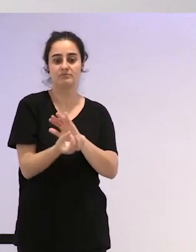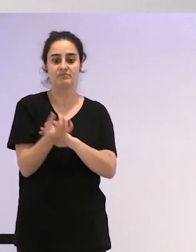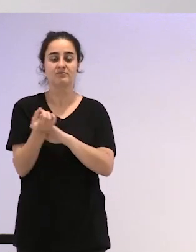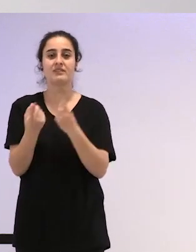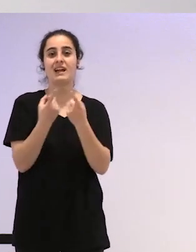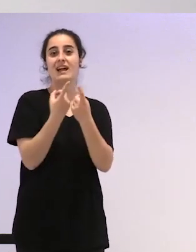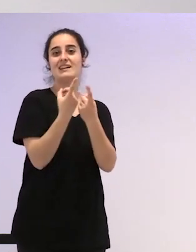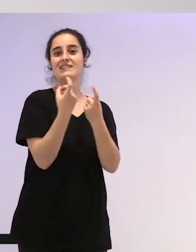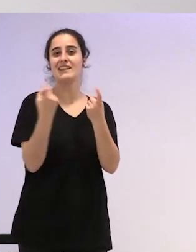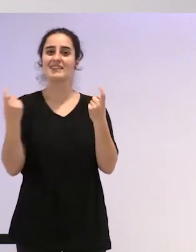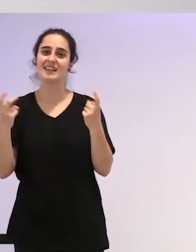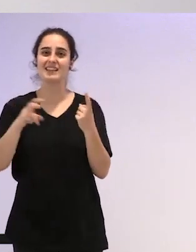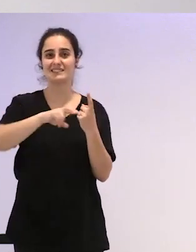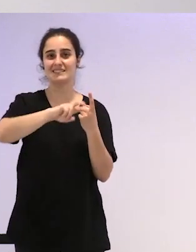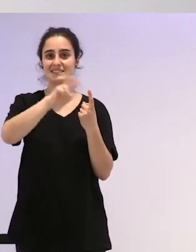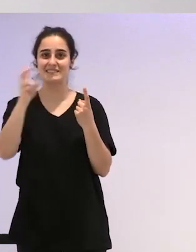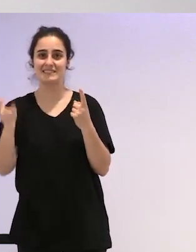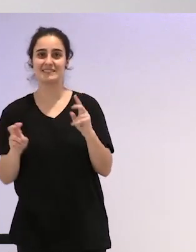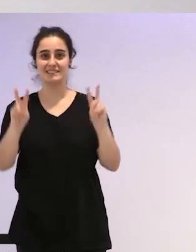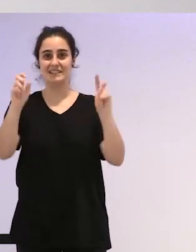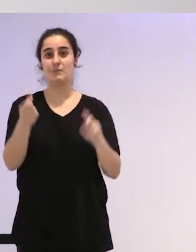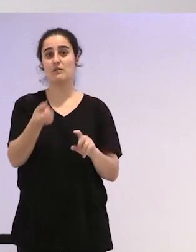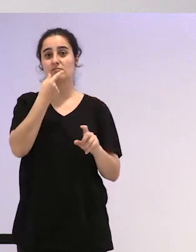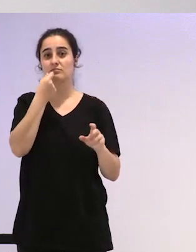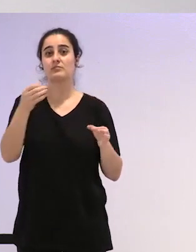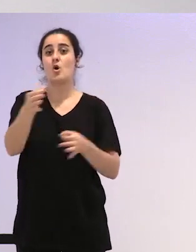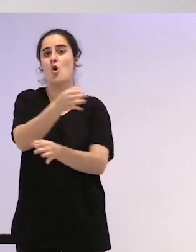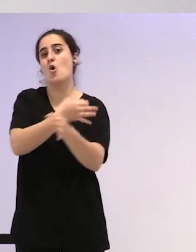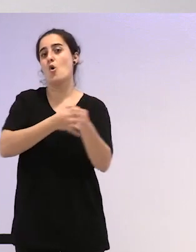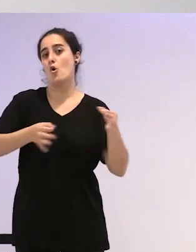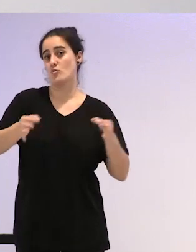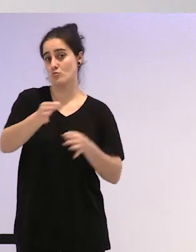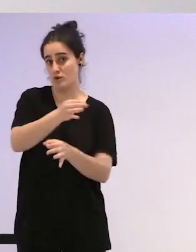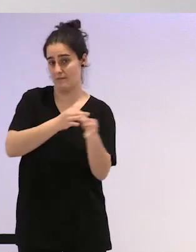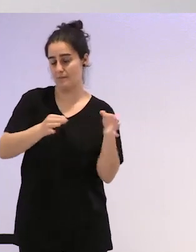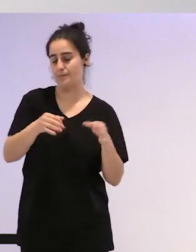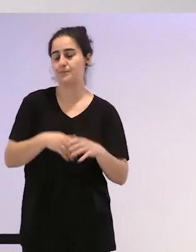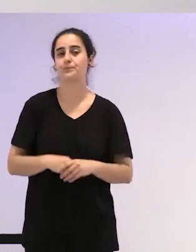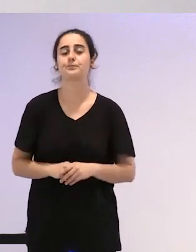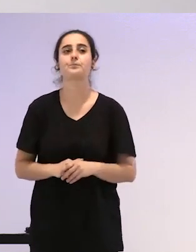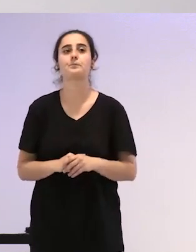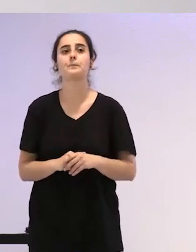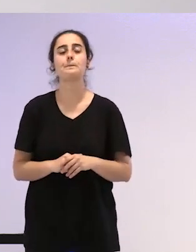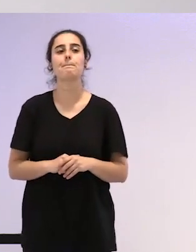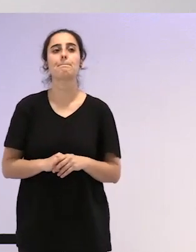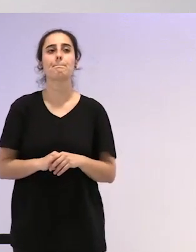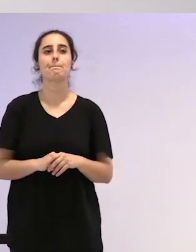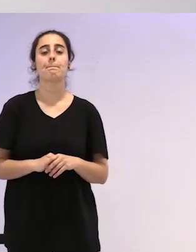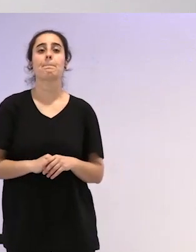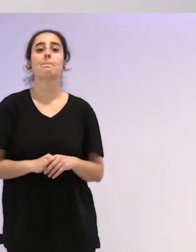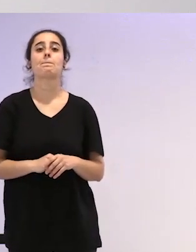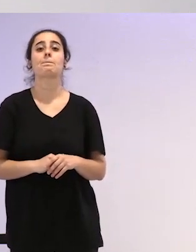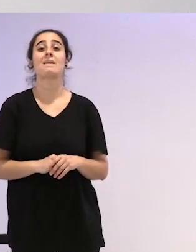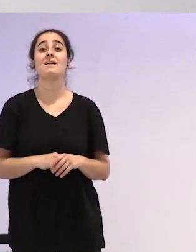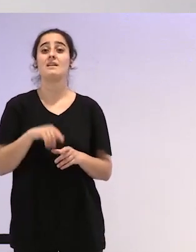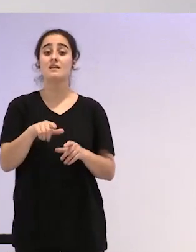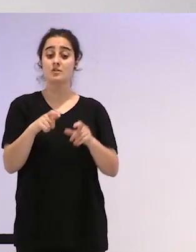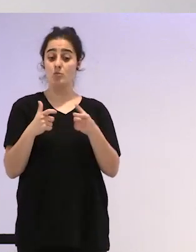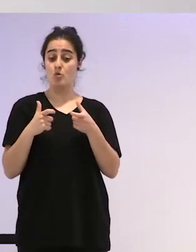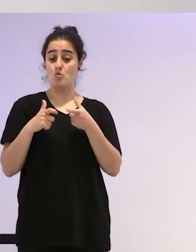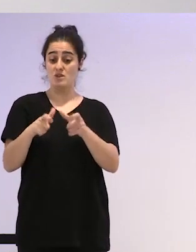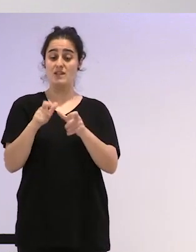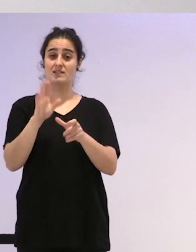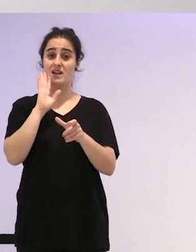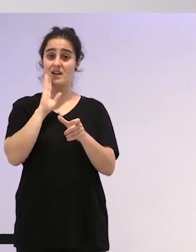en cuanto a uso de preparados hormonales, ¿no? Y una de las cosas que también hacen estas unidades